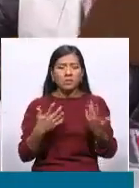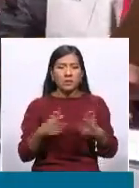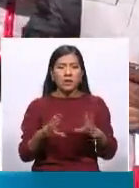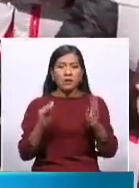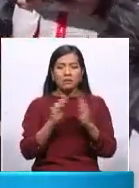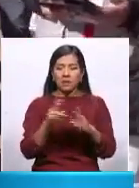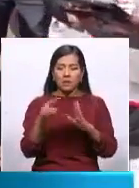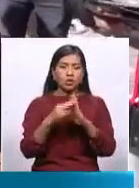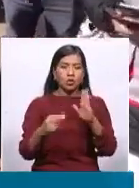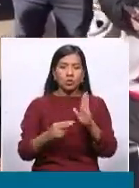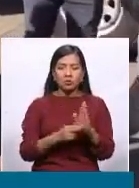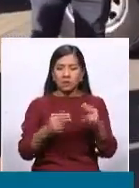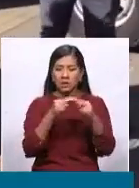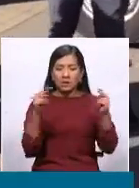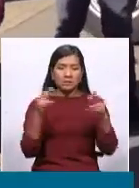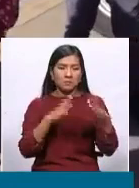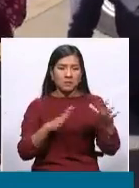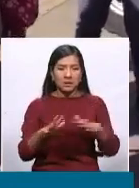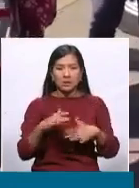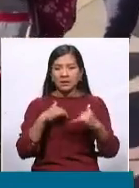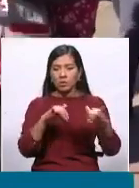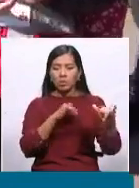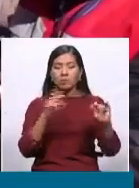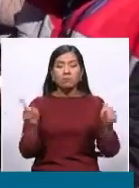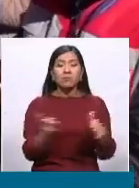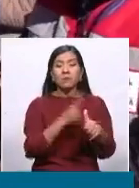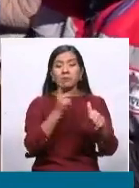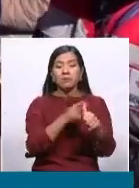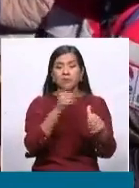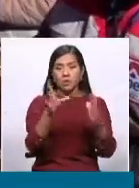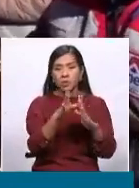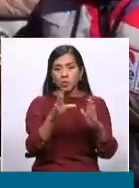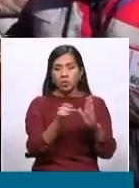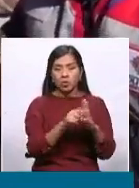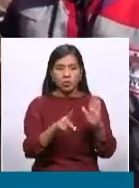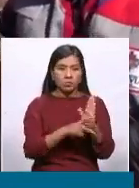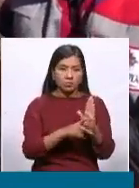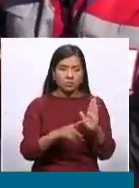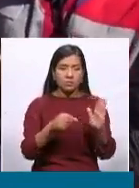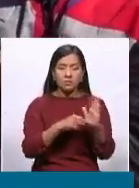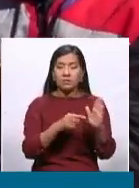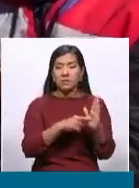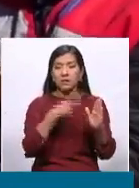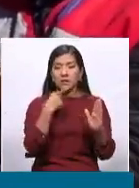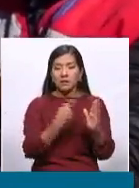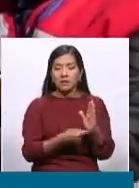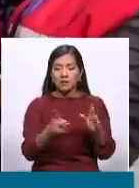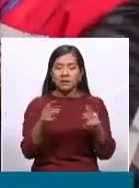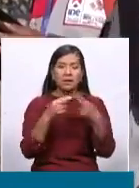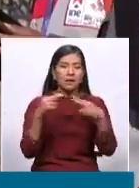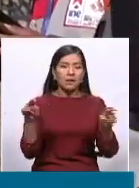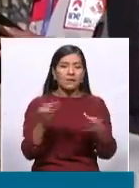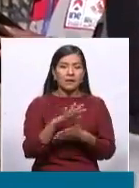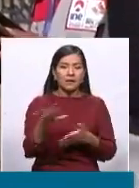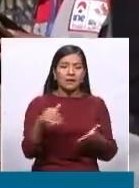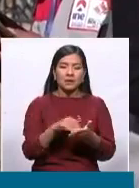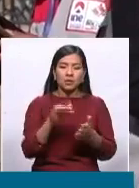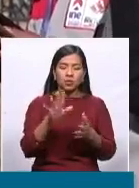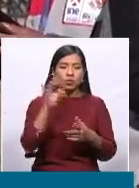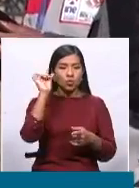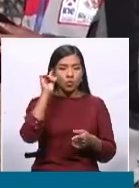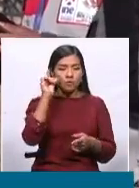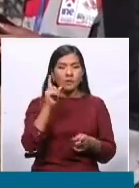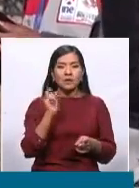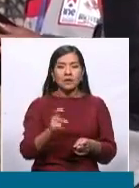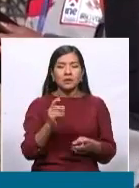rango de norma está primero la constitución y la constitución nos dice que el nivel central es el encargado de emitir